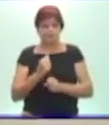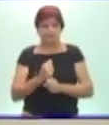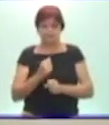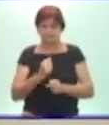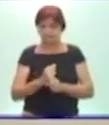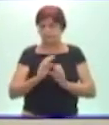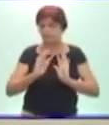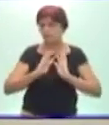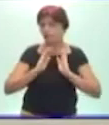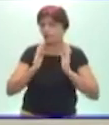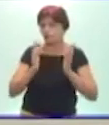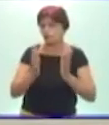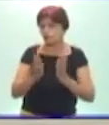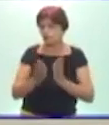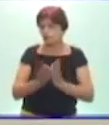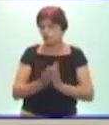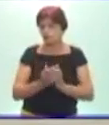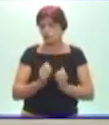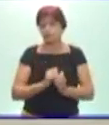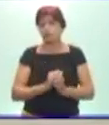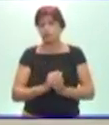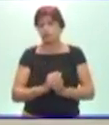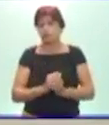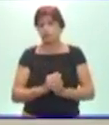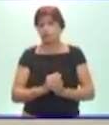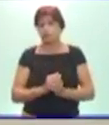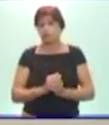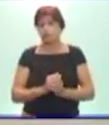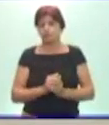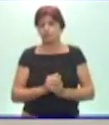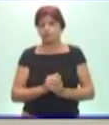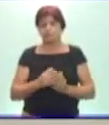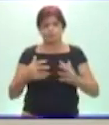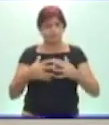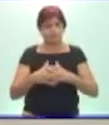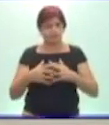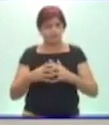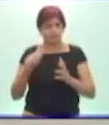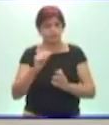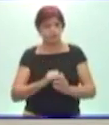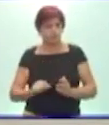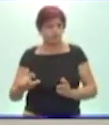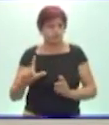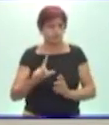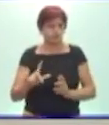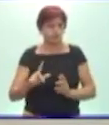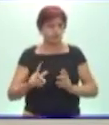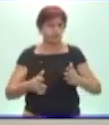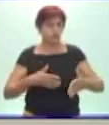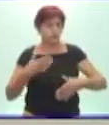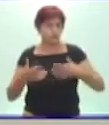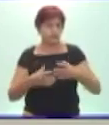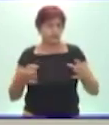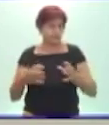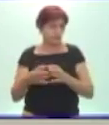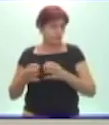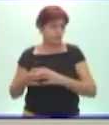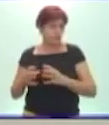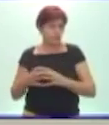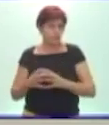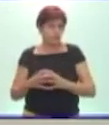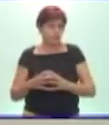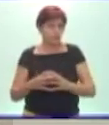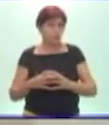todo lo que tiene que ver con las con las relaciones sociales y las actividades colectivas. Estimada